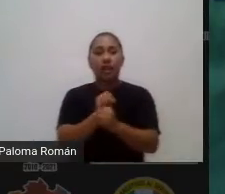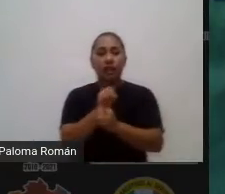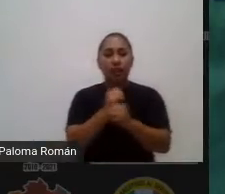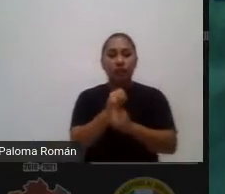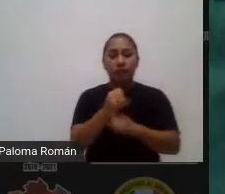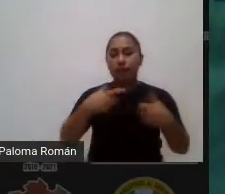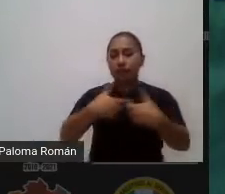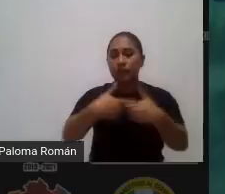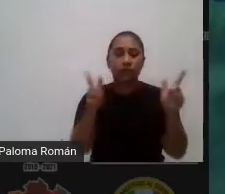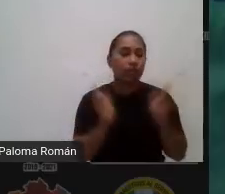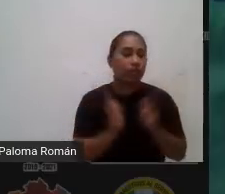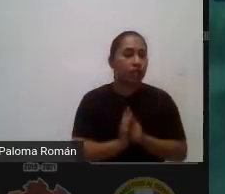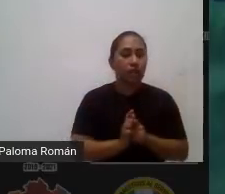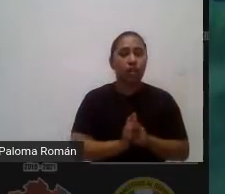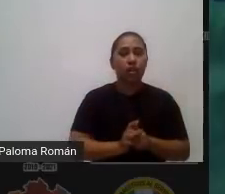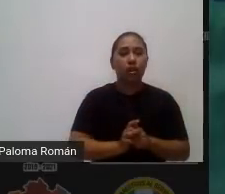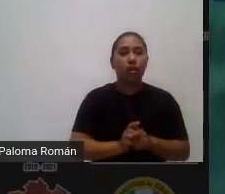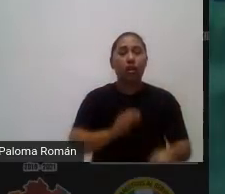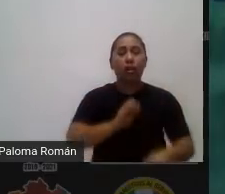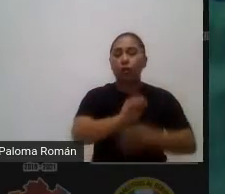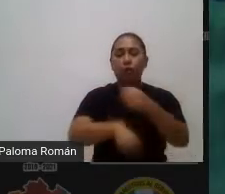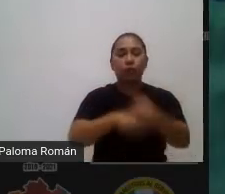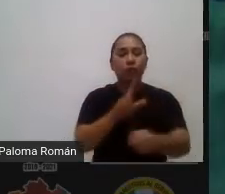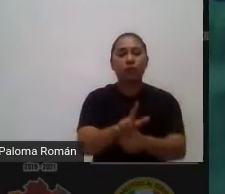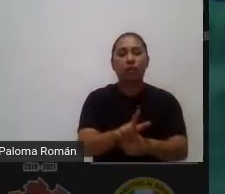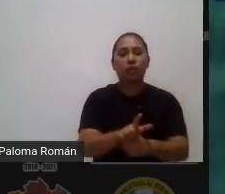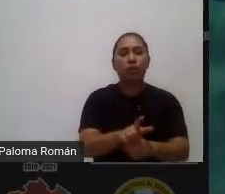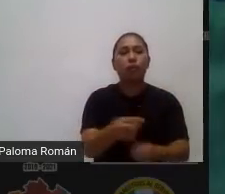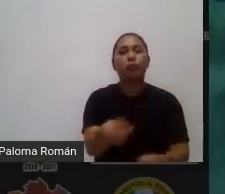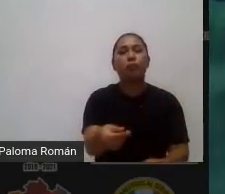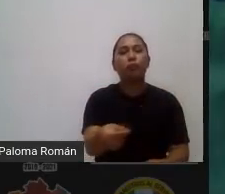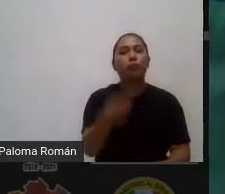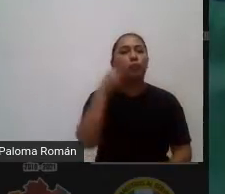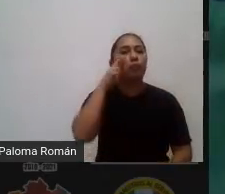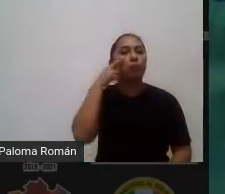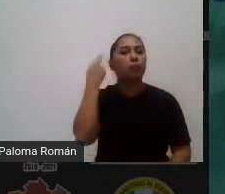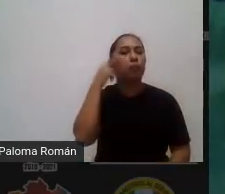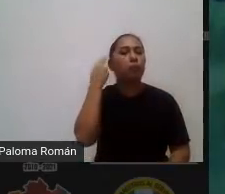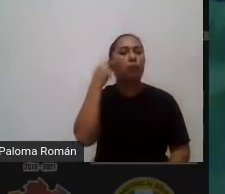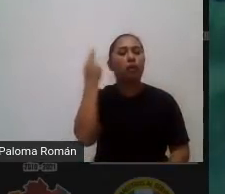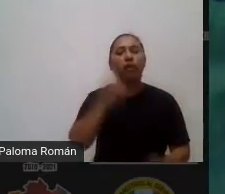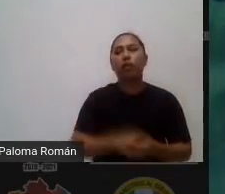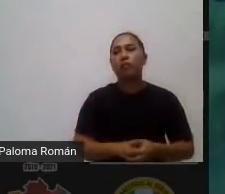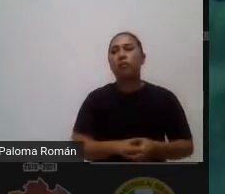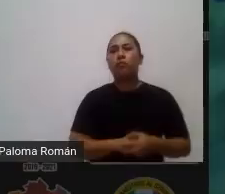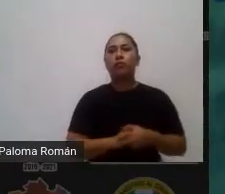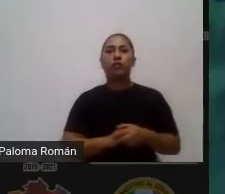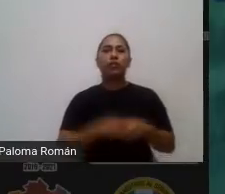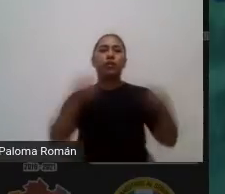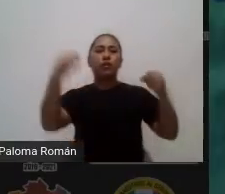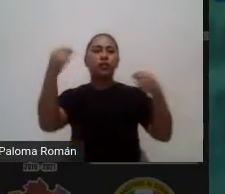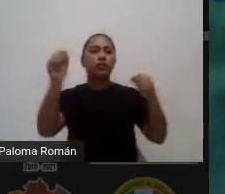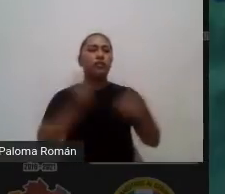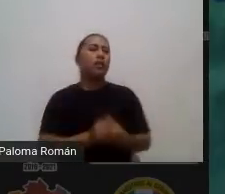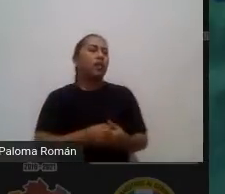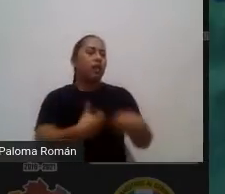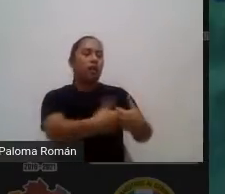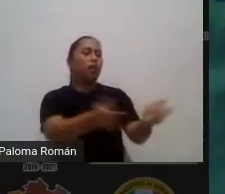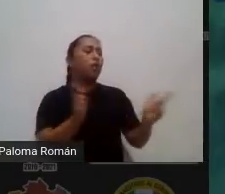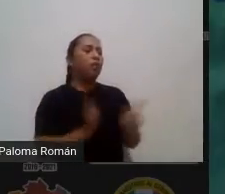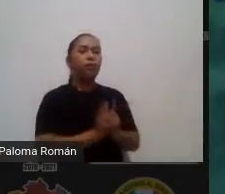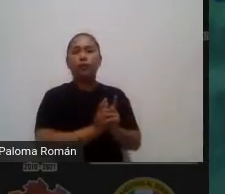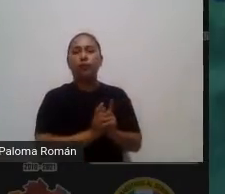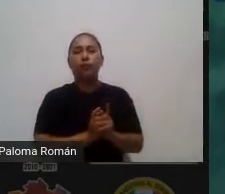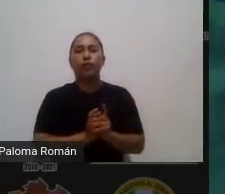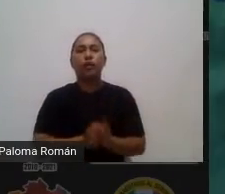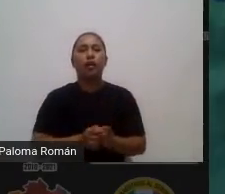callejeros abandonados pues cara y hago una gestión un oficio dirigido al antirrábico de la comunidad y que venga un veterinario